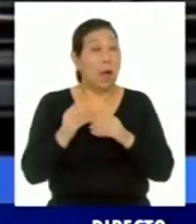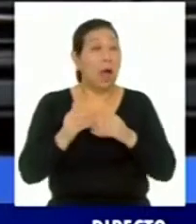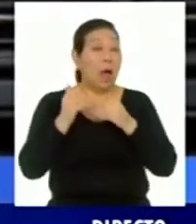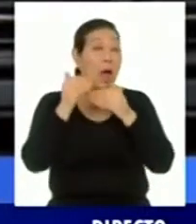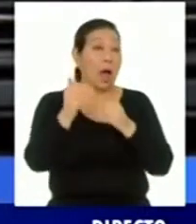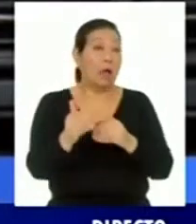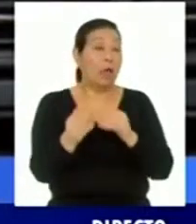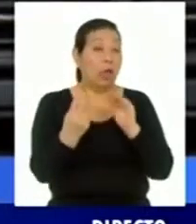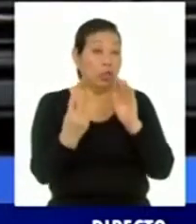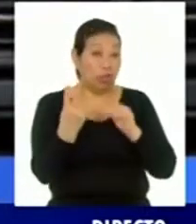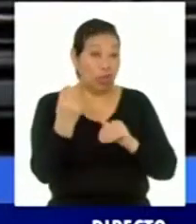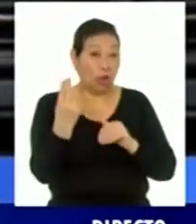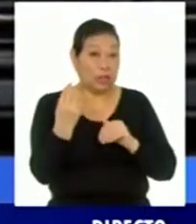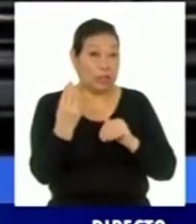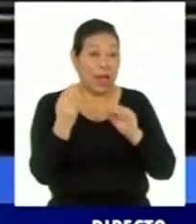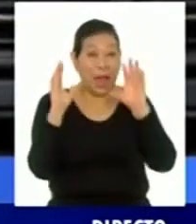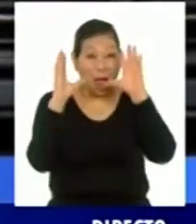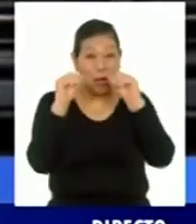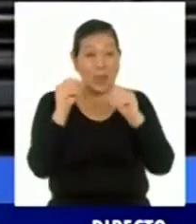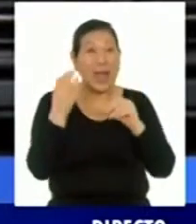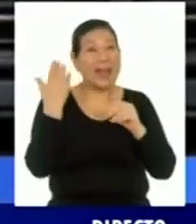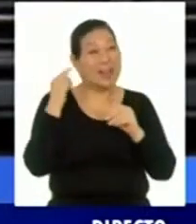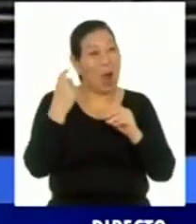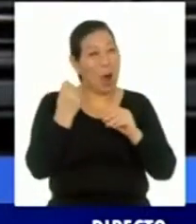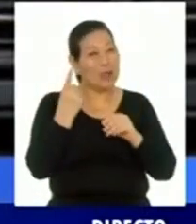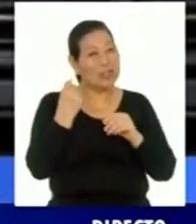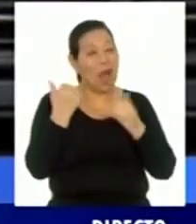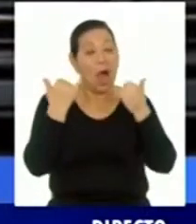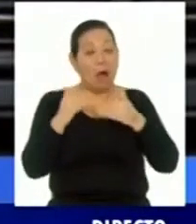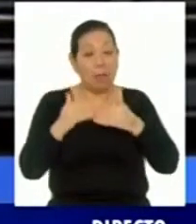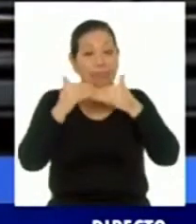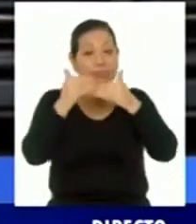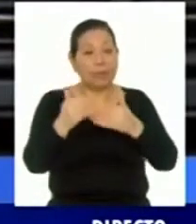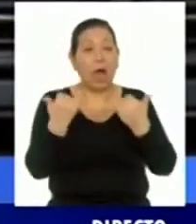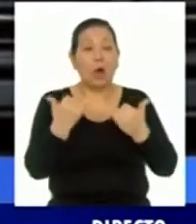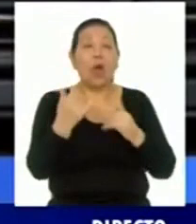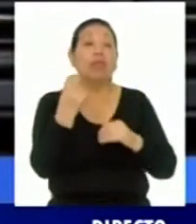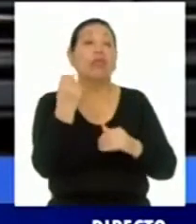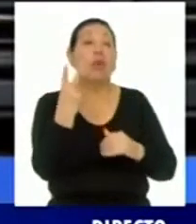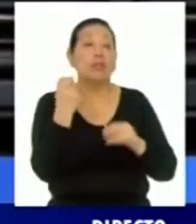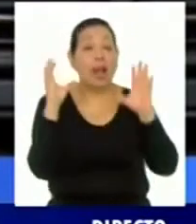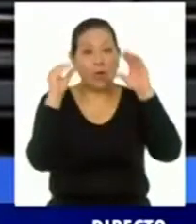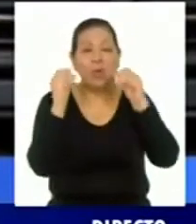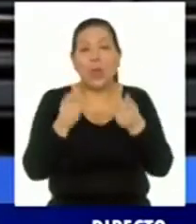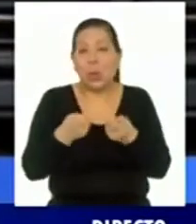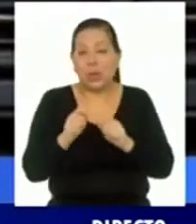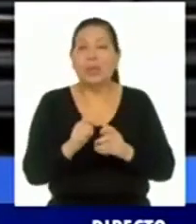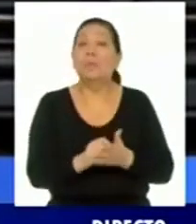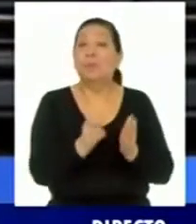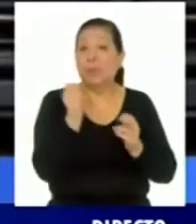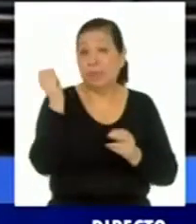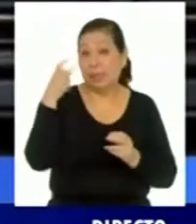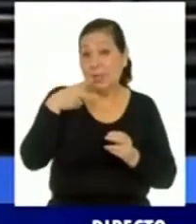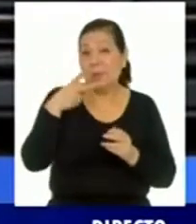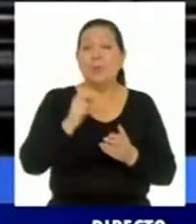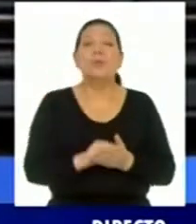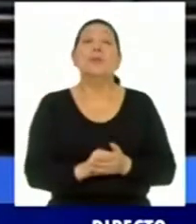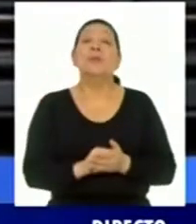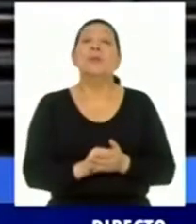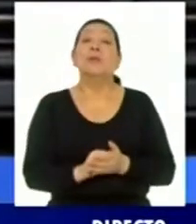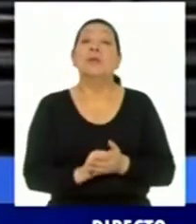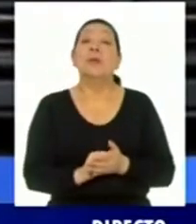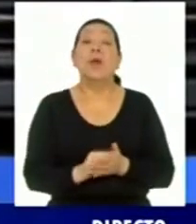extendido hacia las 12 de la noche. Hasta ahora era a las 11 de la noche, ha pasado a las 12 de la noche. Y la segunda medida es que